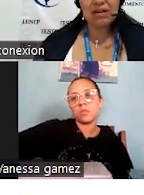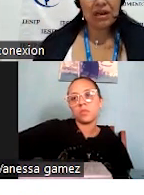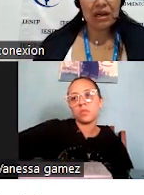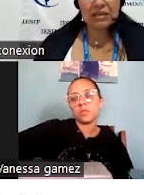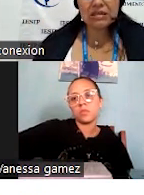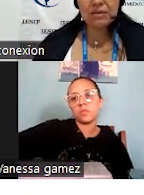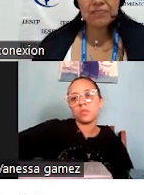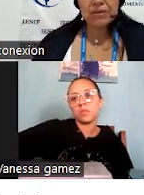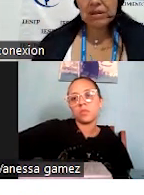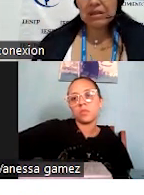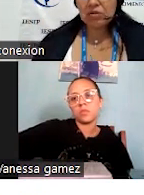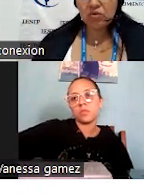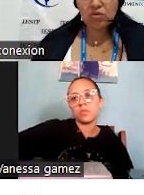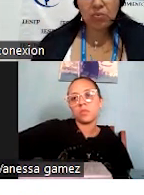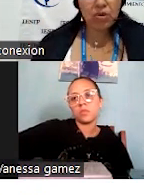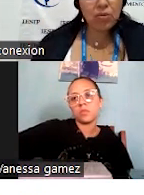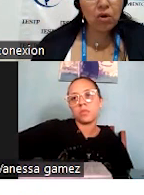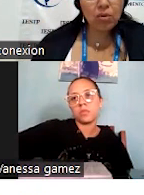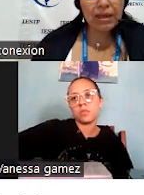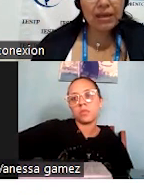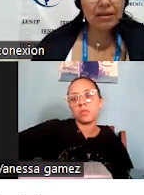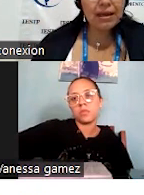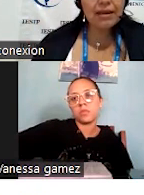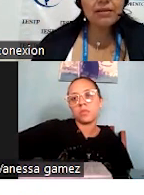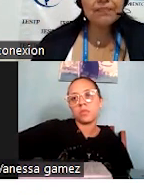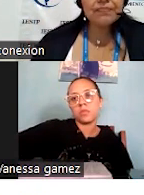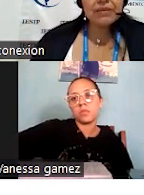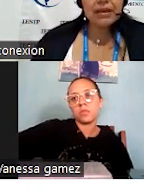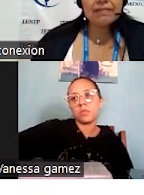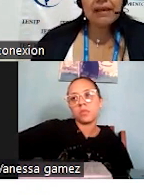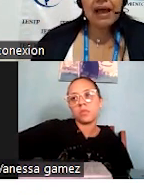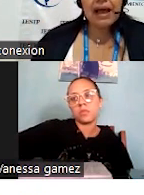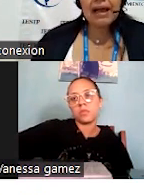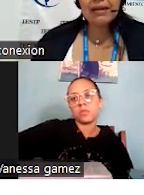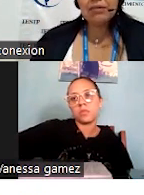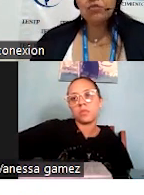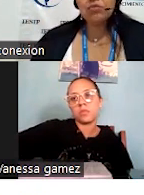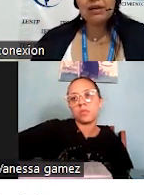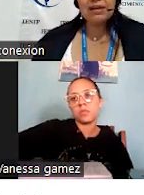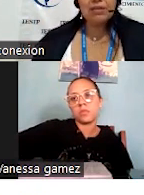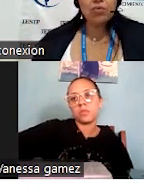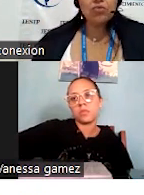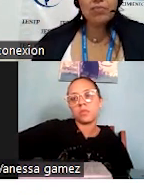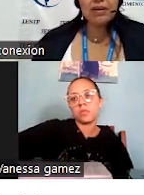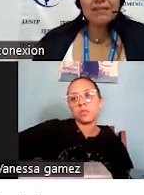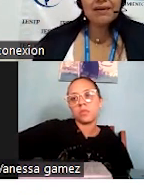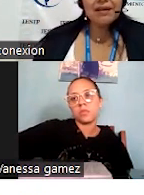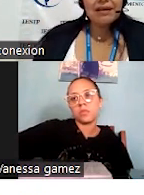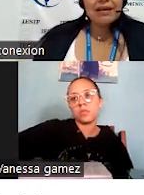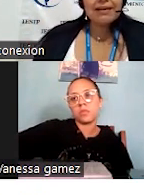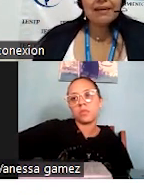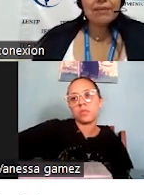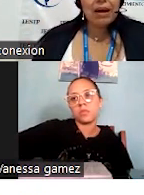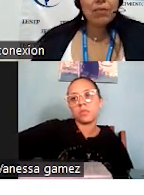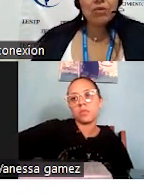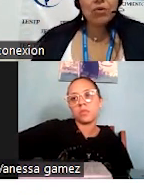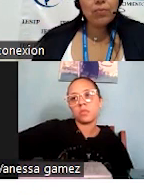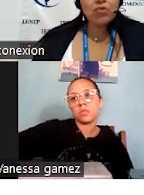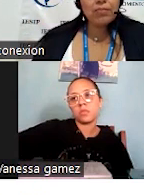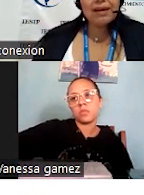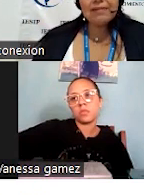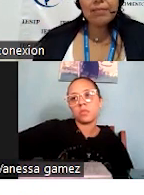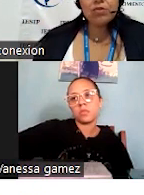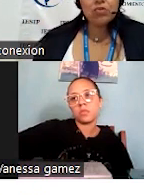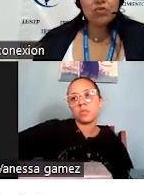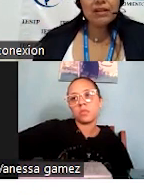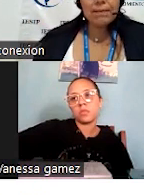se distraigan allí mientras nosotros podemos comer y tal, este, ajá, y resulta que en el pollo en brasa, este, ah, bueno,